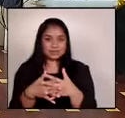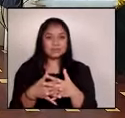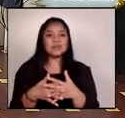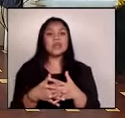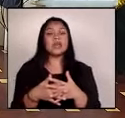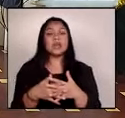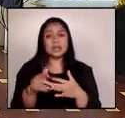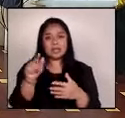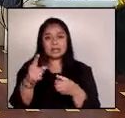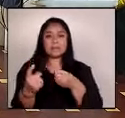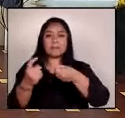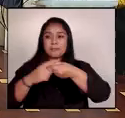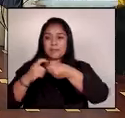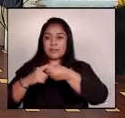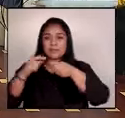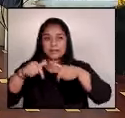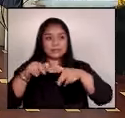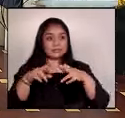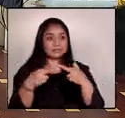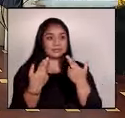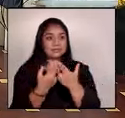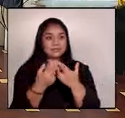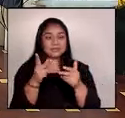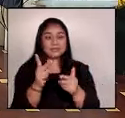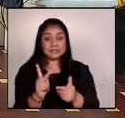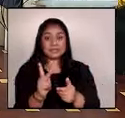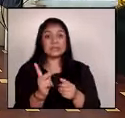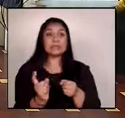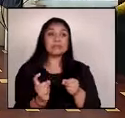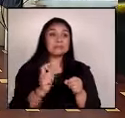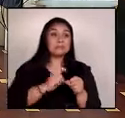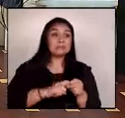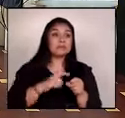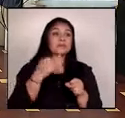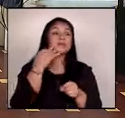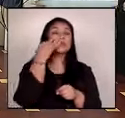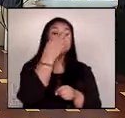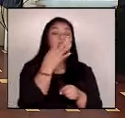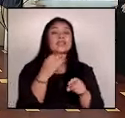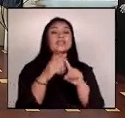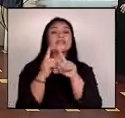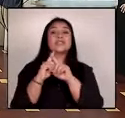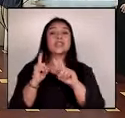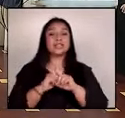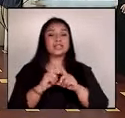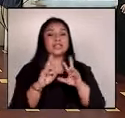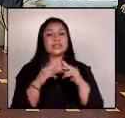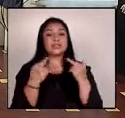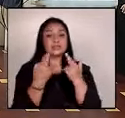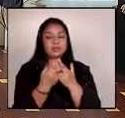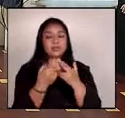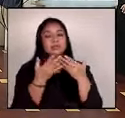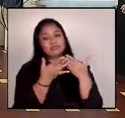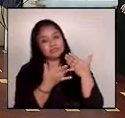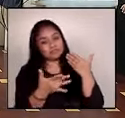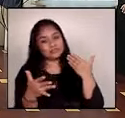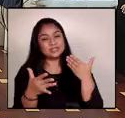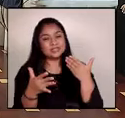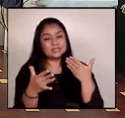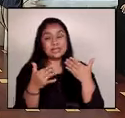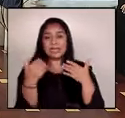que están participando en esta sesión y que participarán en las muchas sesiones que vendrán a todo nivel,